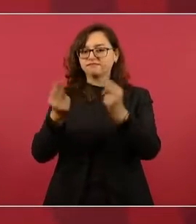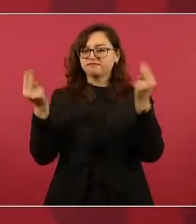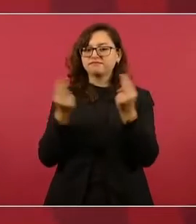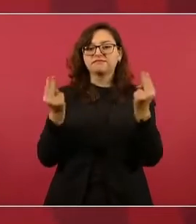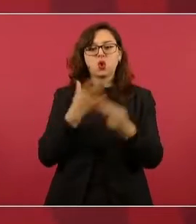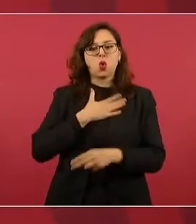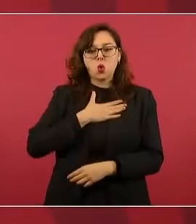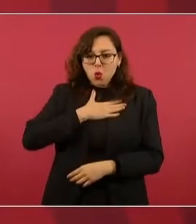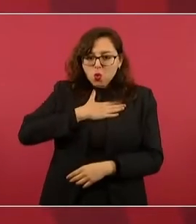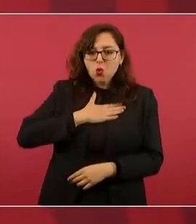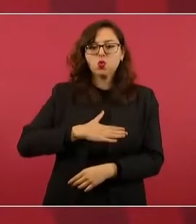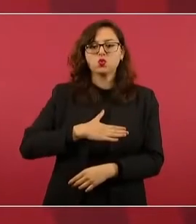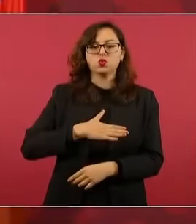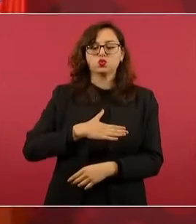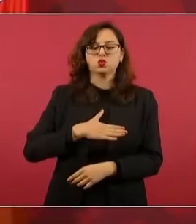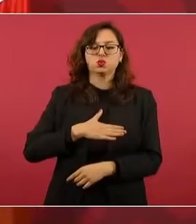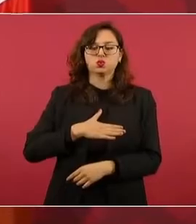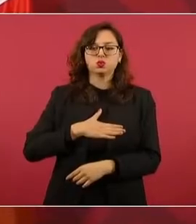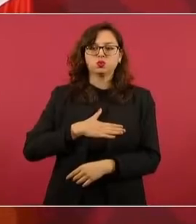Pero quien me